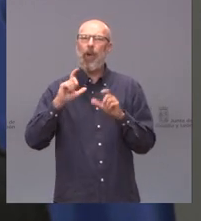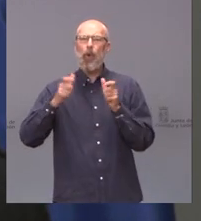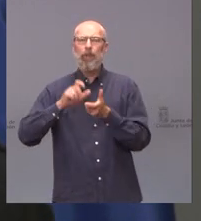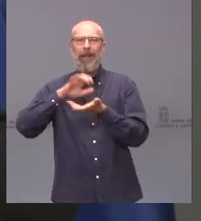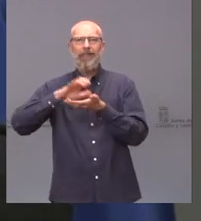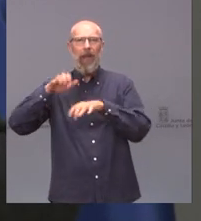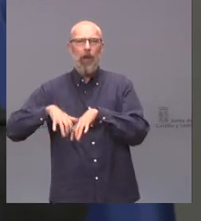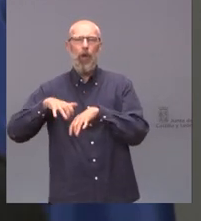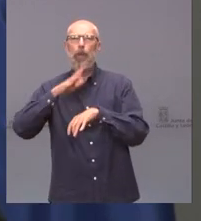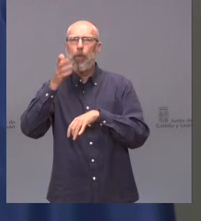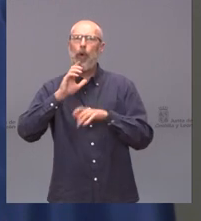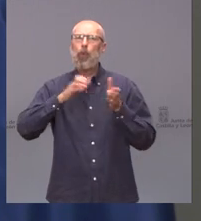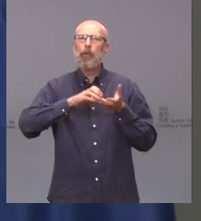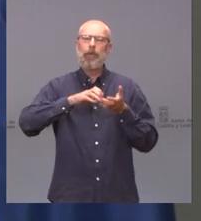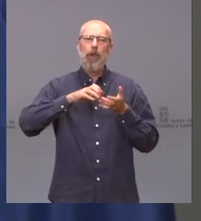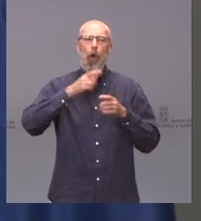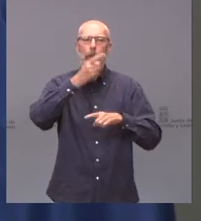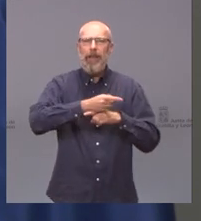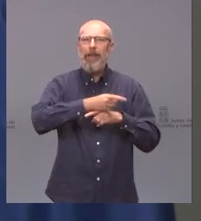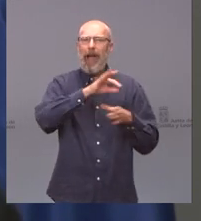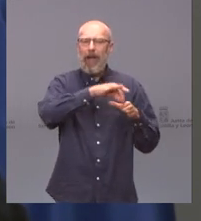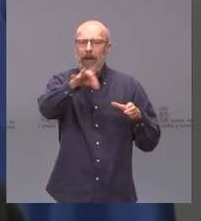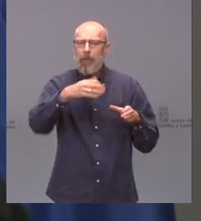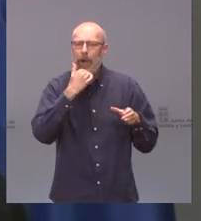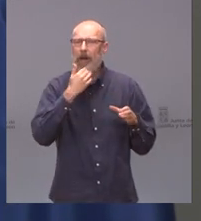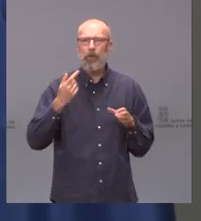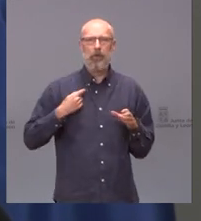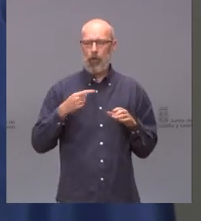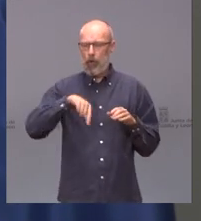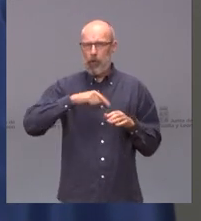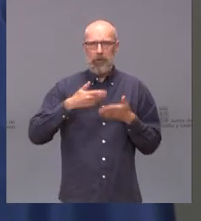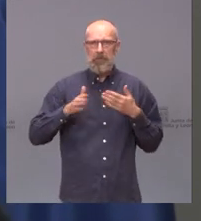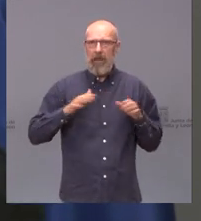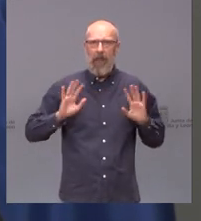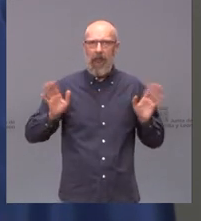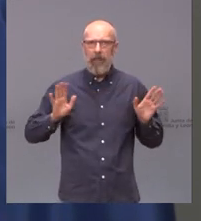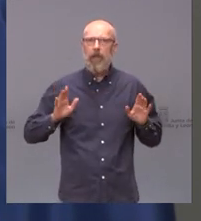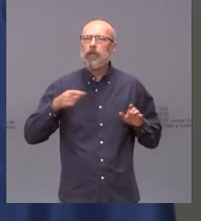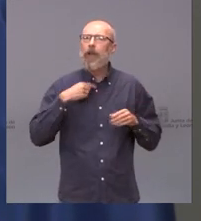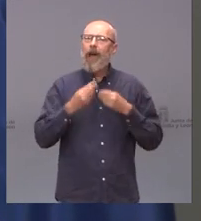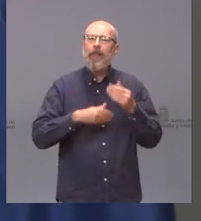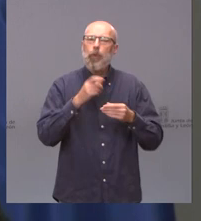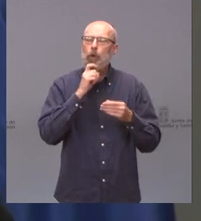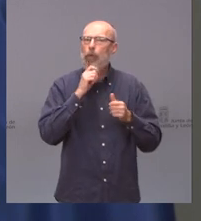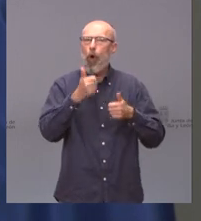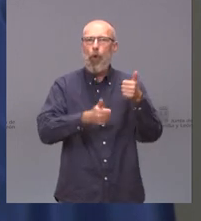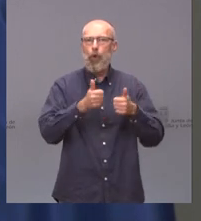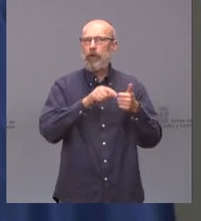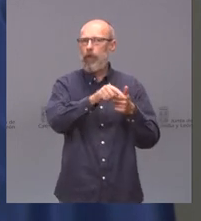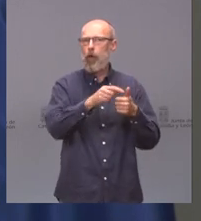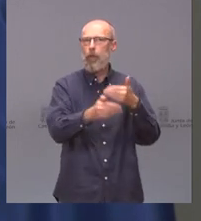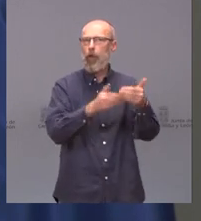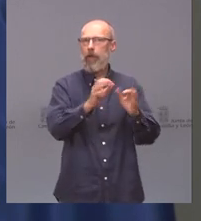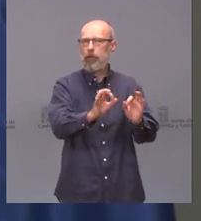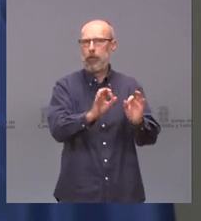manifestándose porque nosotros no trasladamos a nadie nosotros convocamos oposiciones la gente se presenta y toma posesión